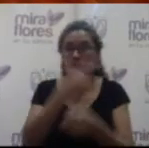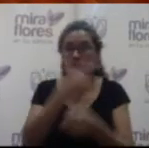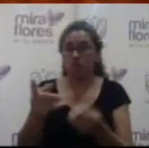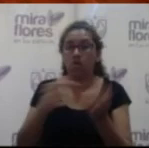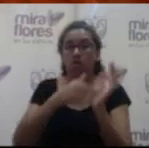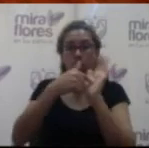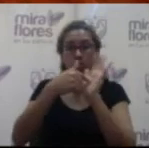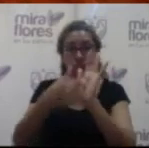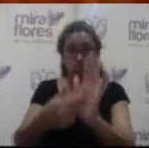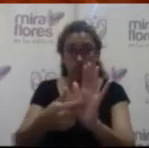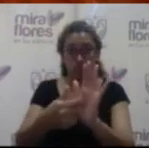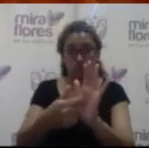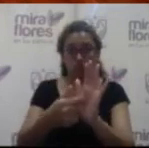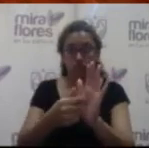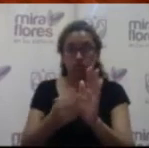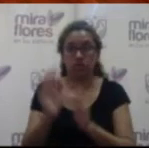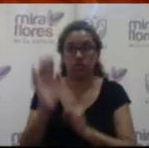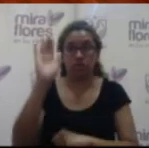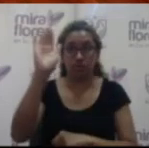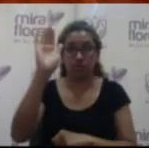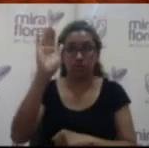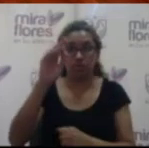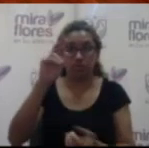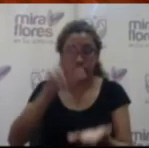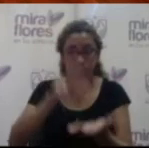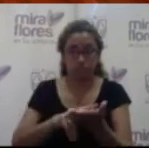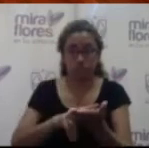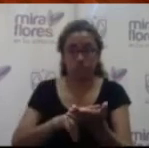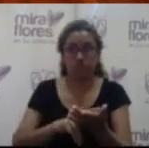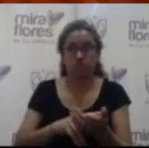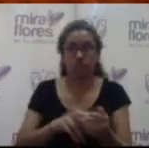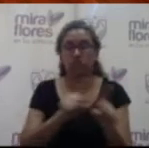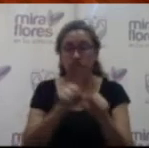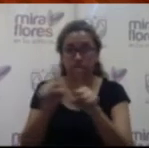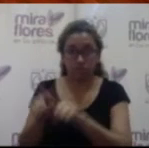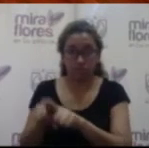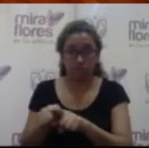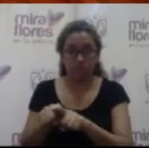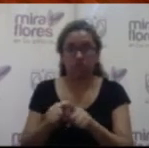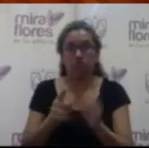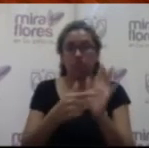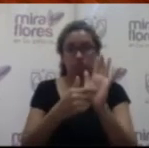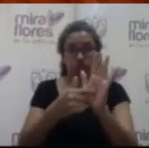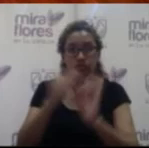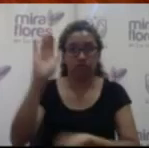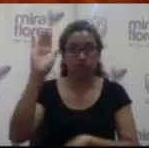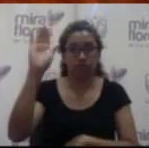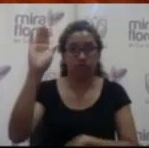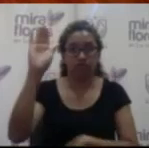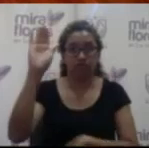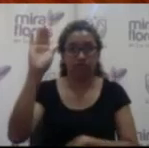consejo que estén a favor de esta exoneración, sírvanse también expresarlo en señal de conformidad.